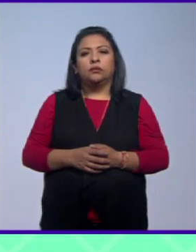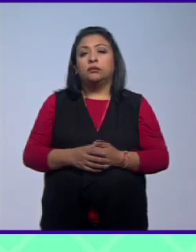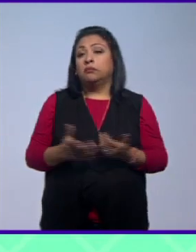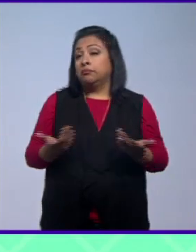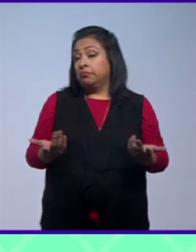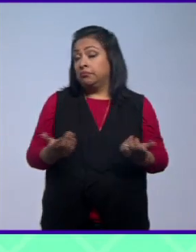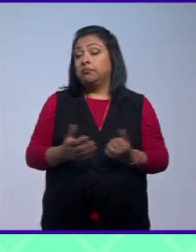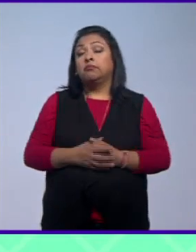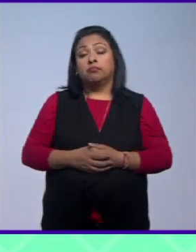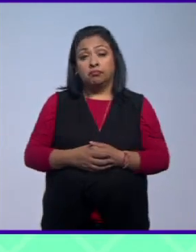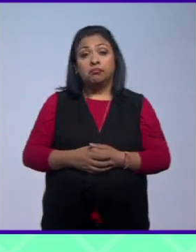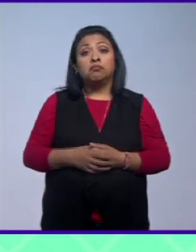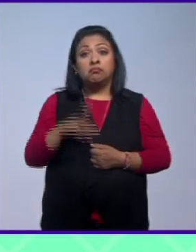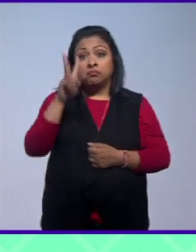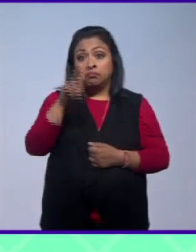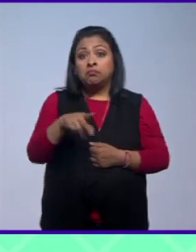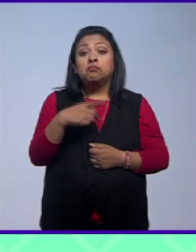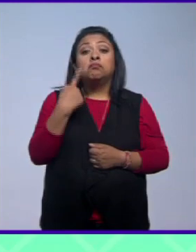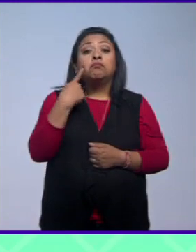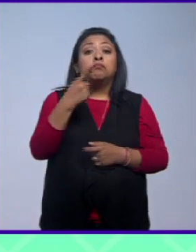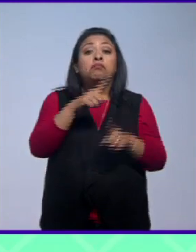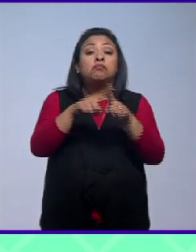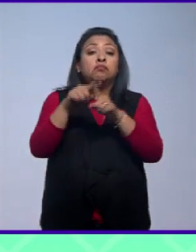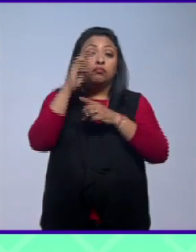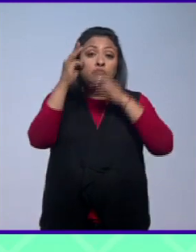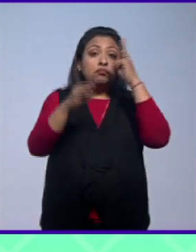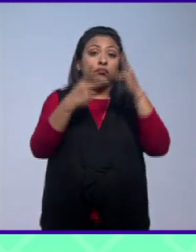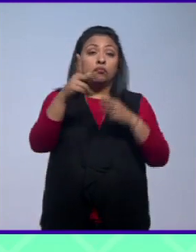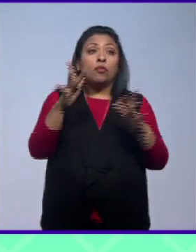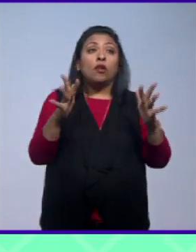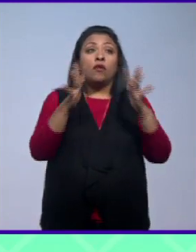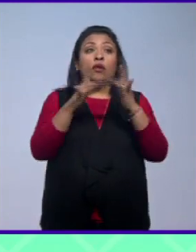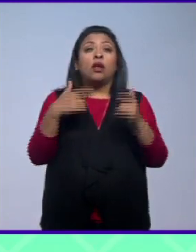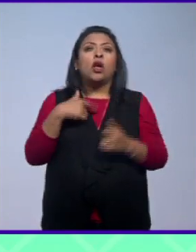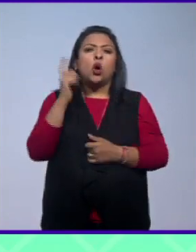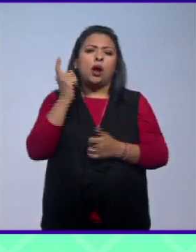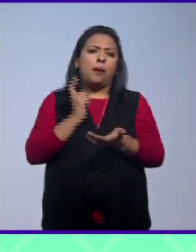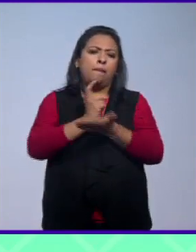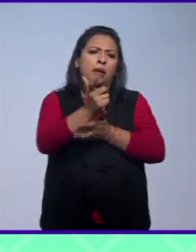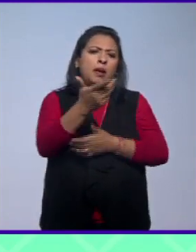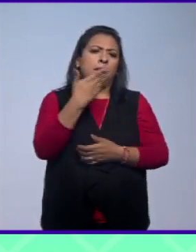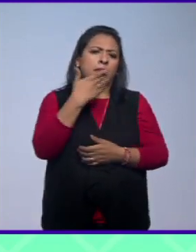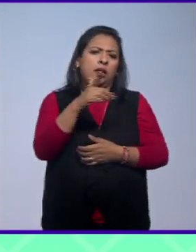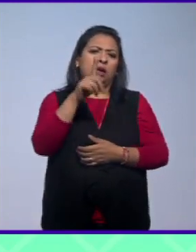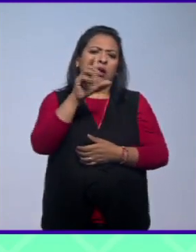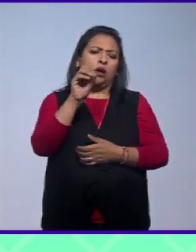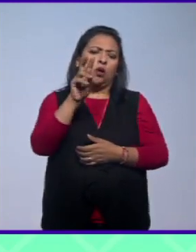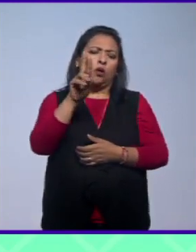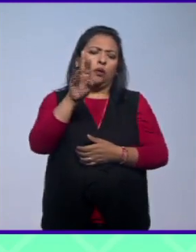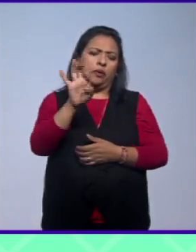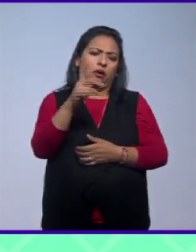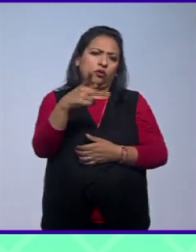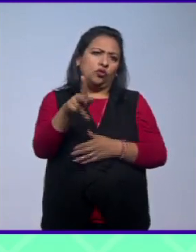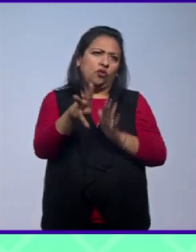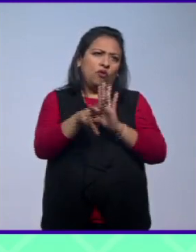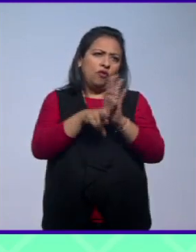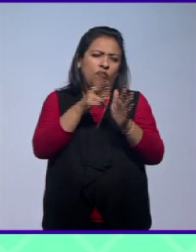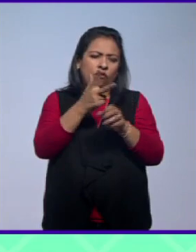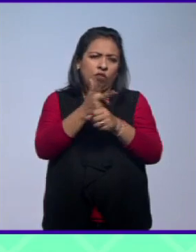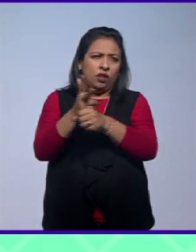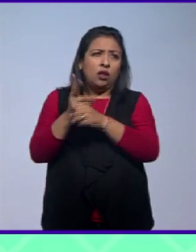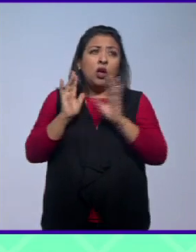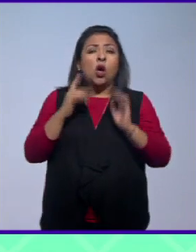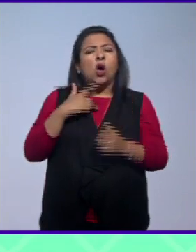Bueno pues hicimos un buen recorrido por los museos de Francia Ojalá les hayan cobrado bien en el Louvre por hacer Yo la verdad es que